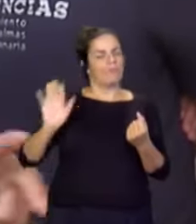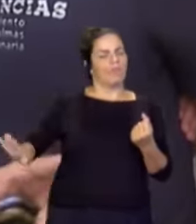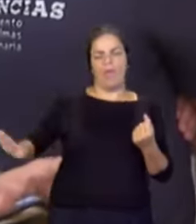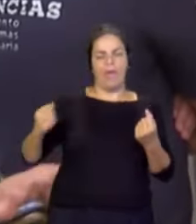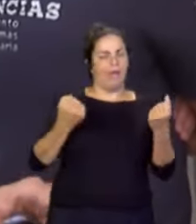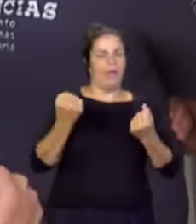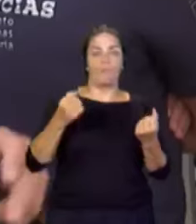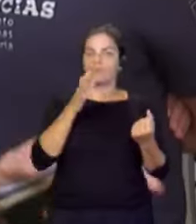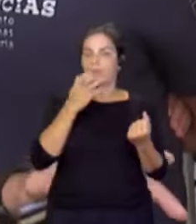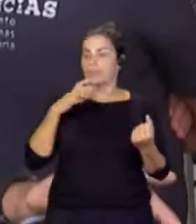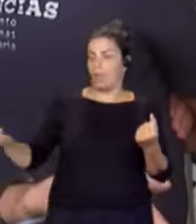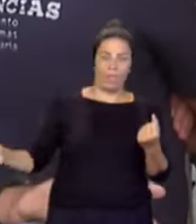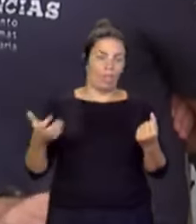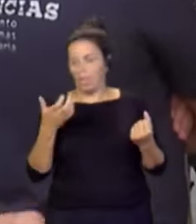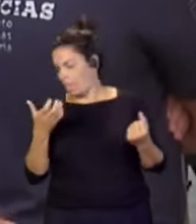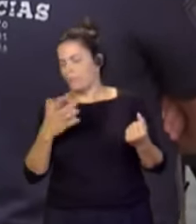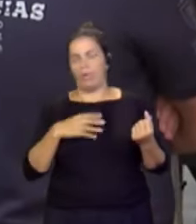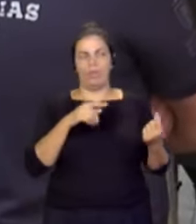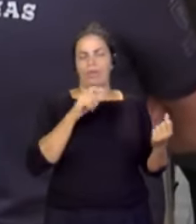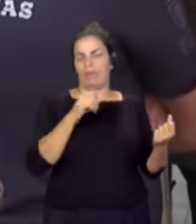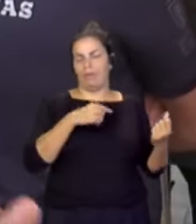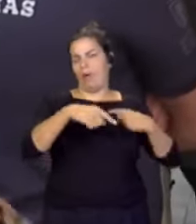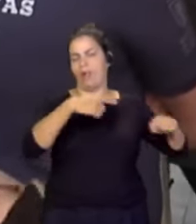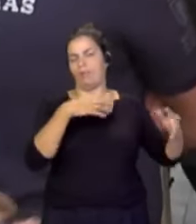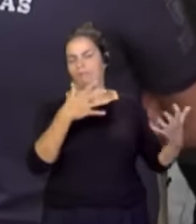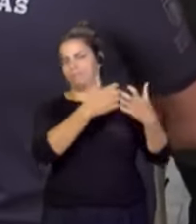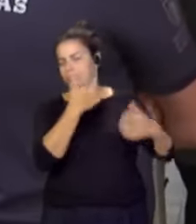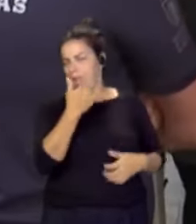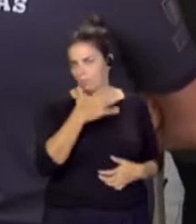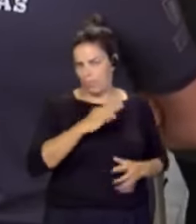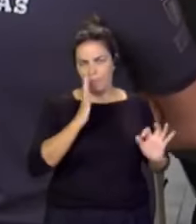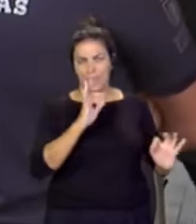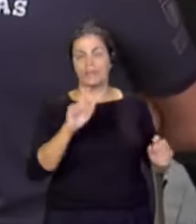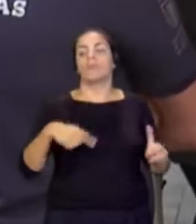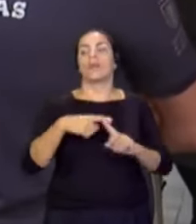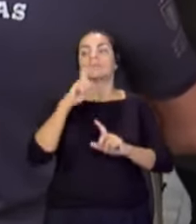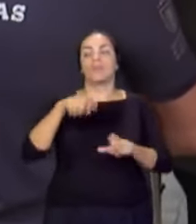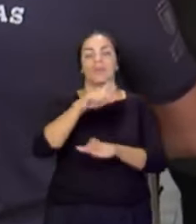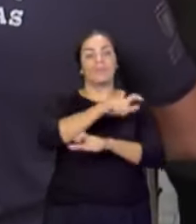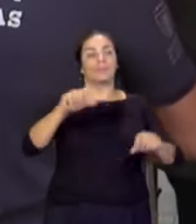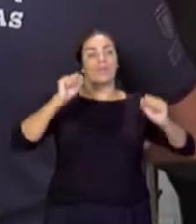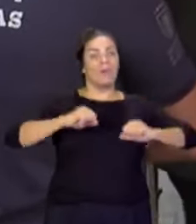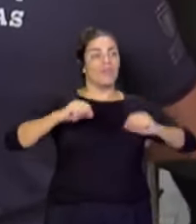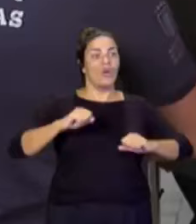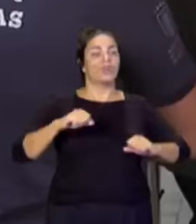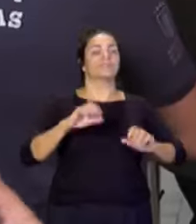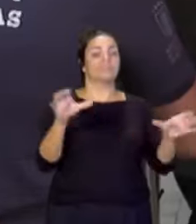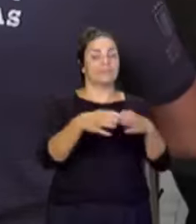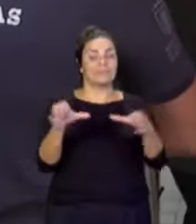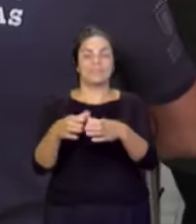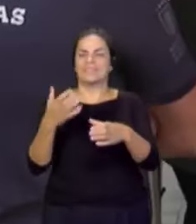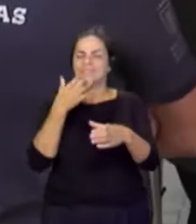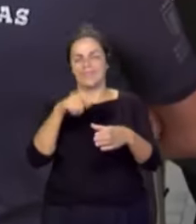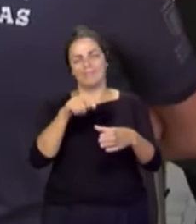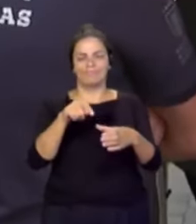poner en riesgo la circulación, poner en peligro el tráfico y también avisar a aquellas personas mayores, sobre todo aquellos colectivos que tengan